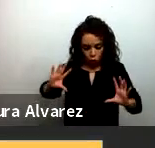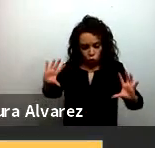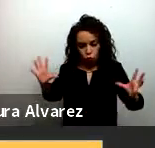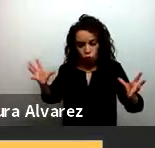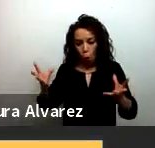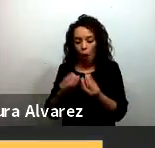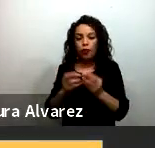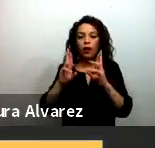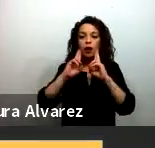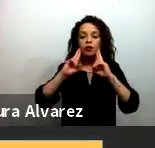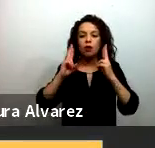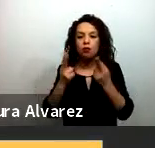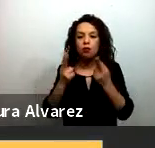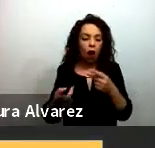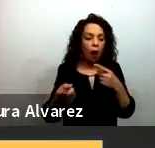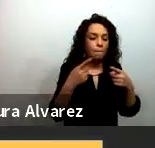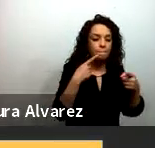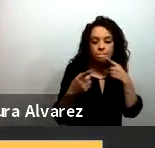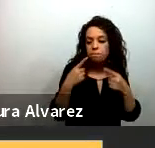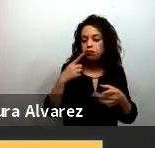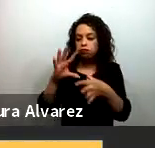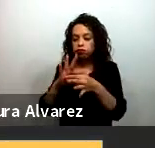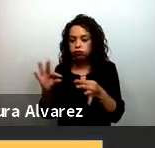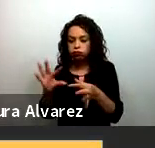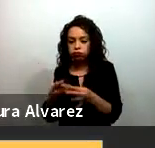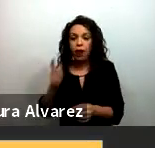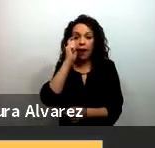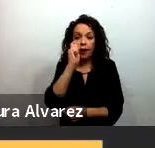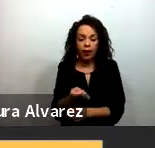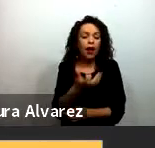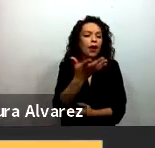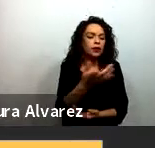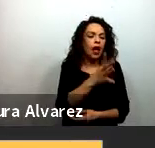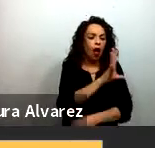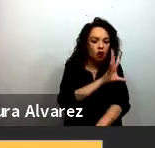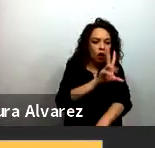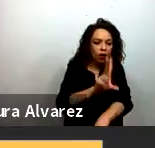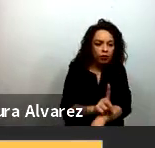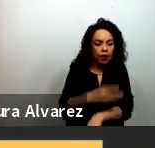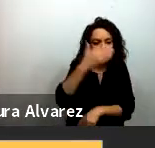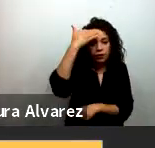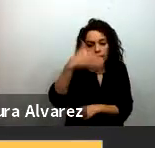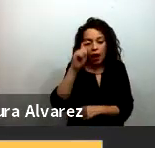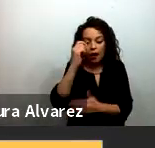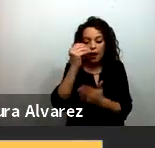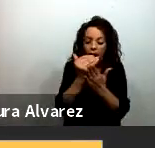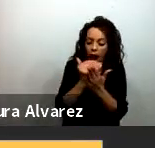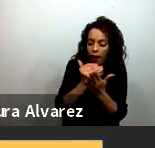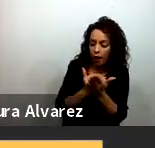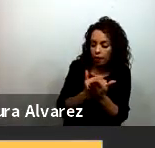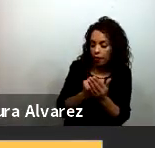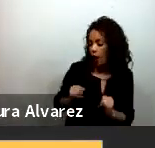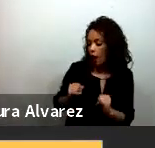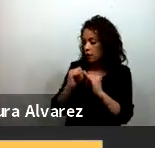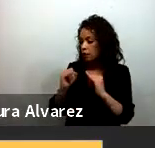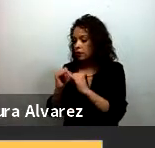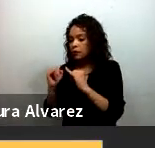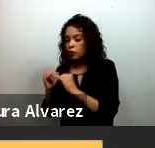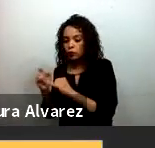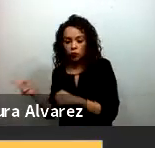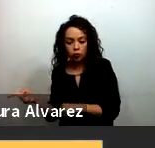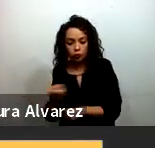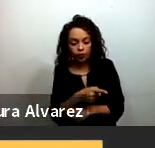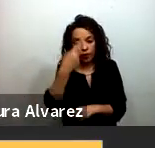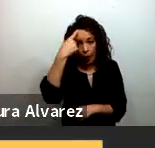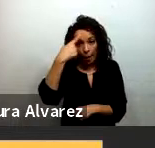hacen esas reuniones es que se coordina la agenda y se coordina las instituciones para implementar acciones en favor de niñas y niños de cero